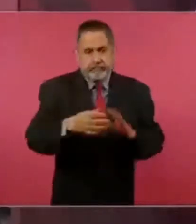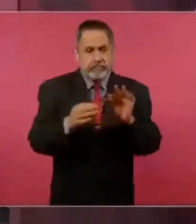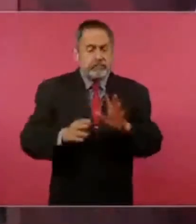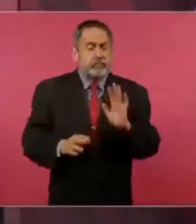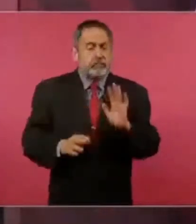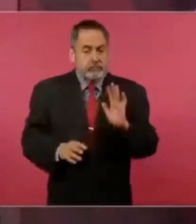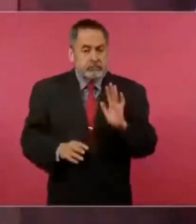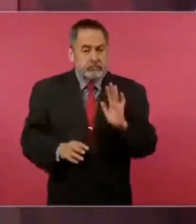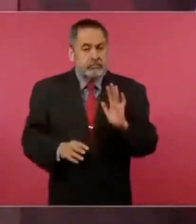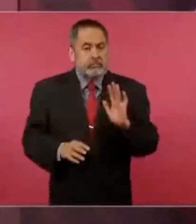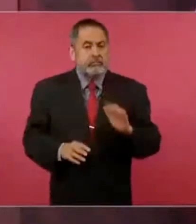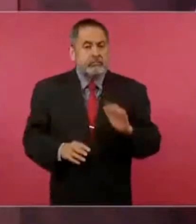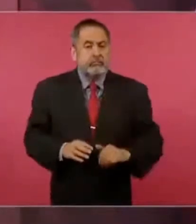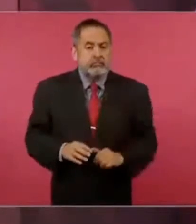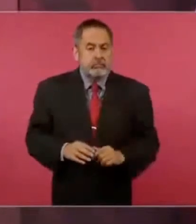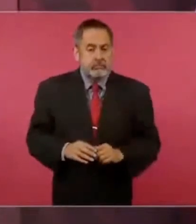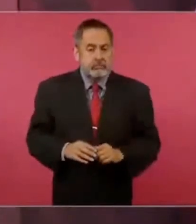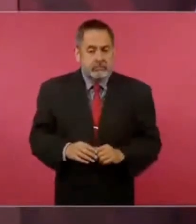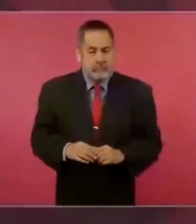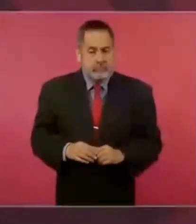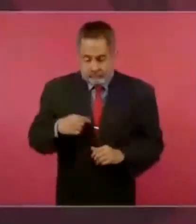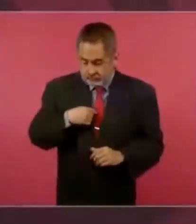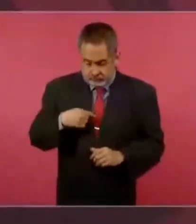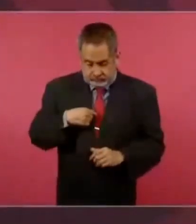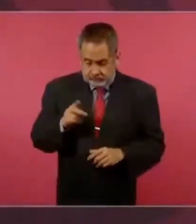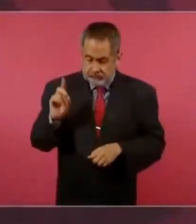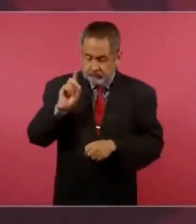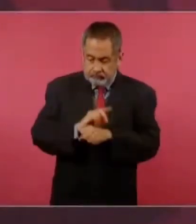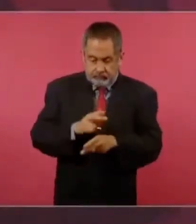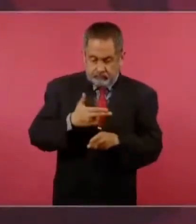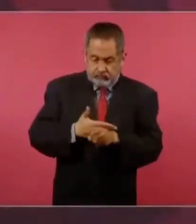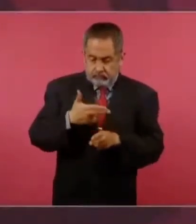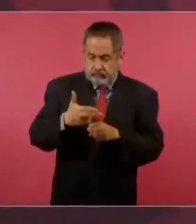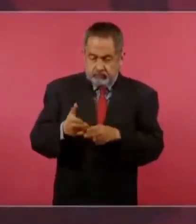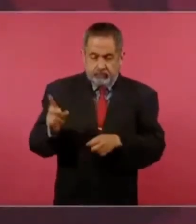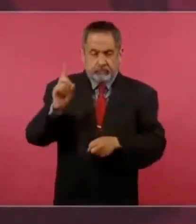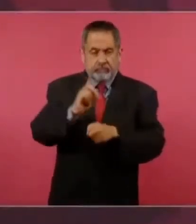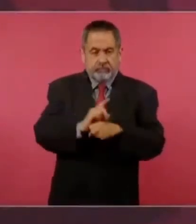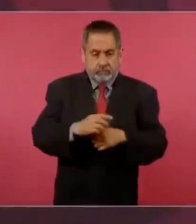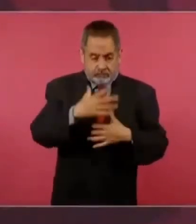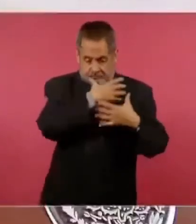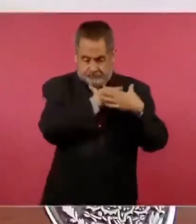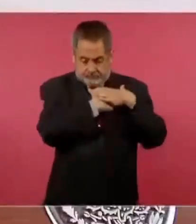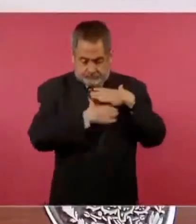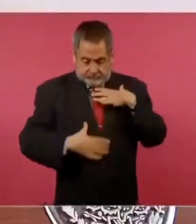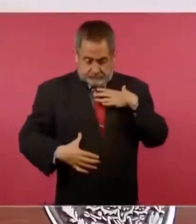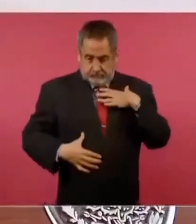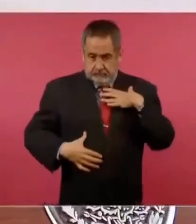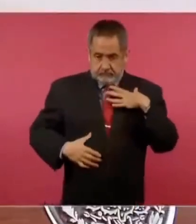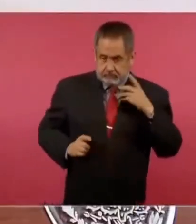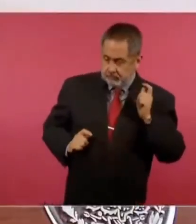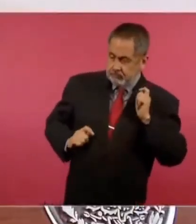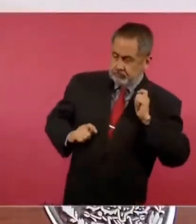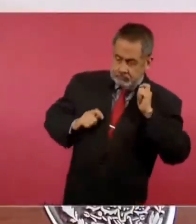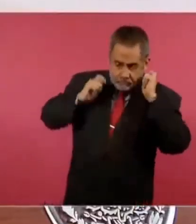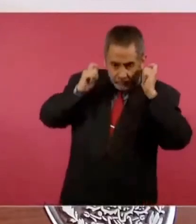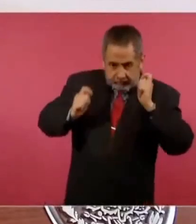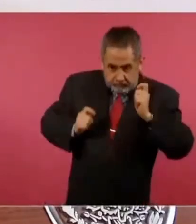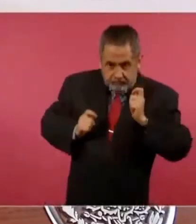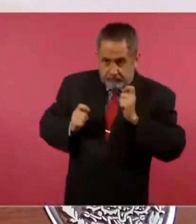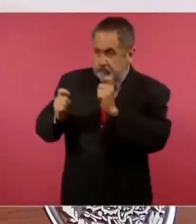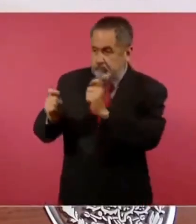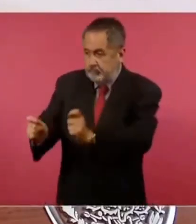estoy hasta la entrega de la banda presidencial